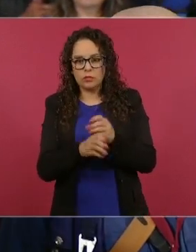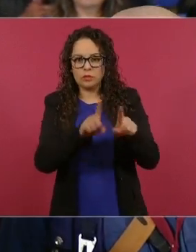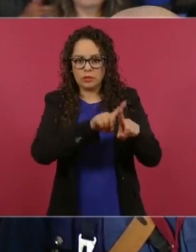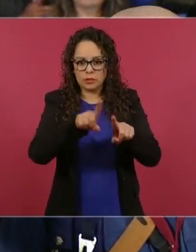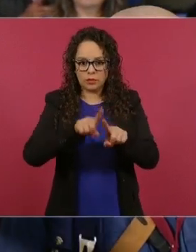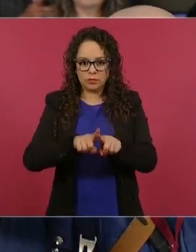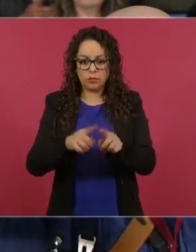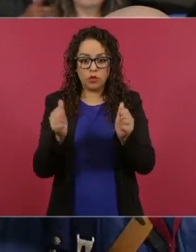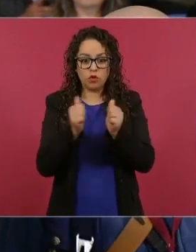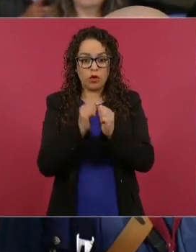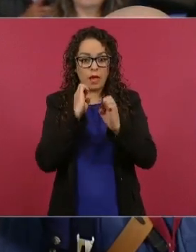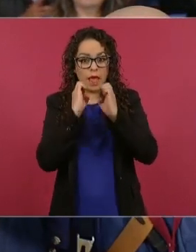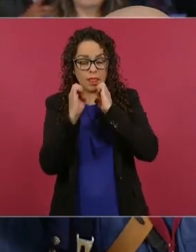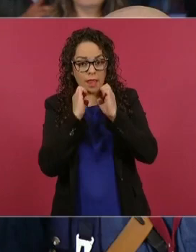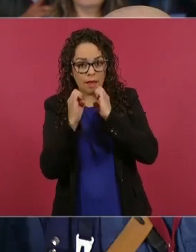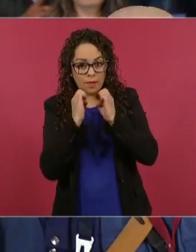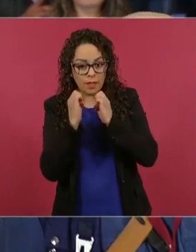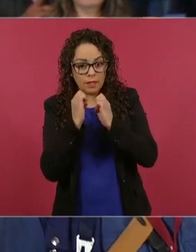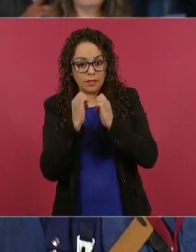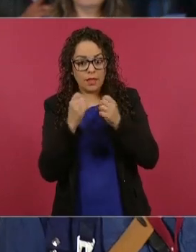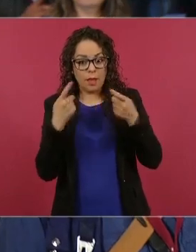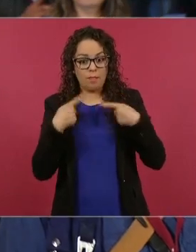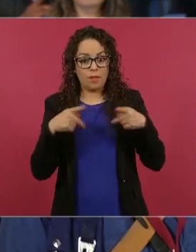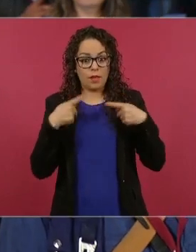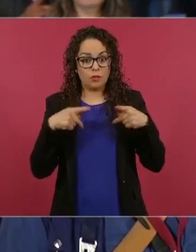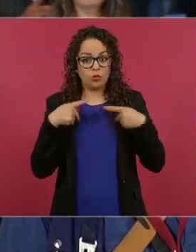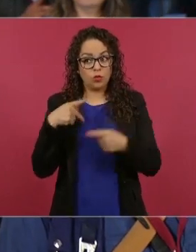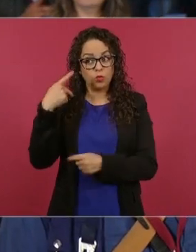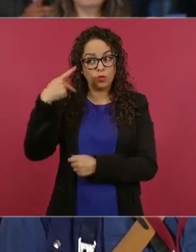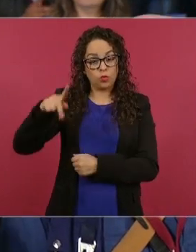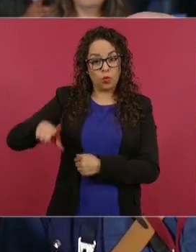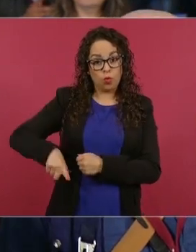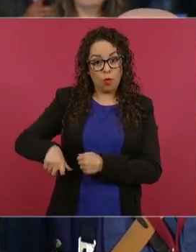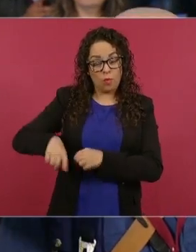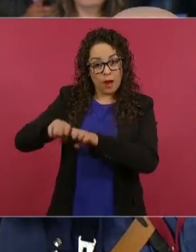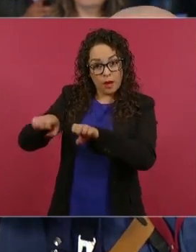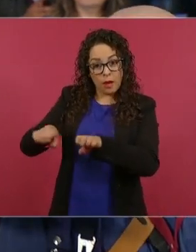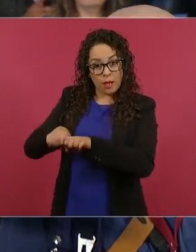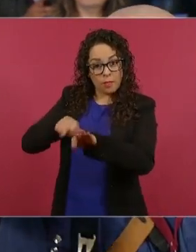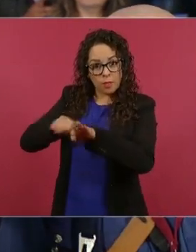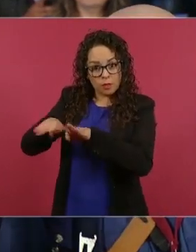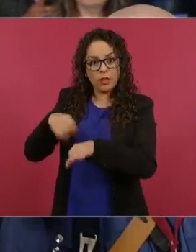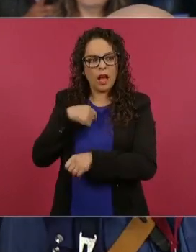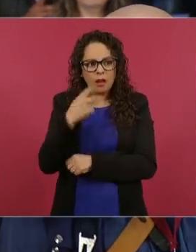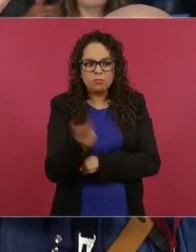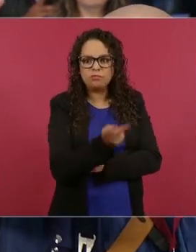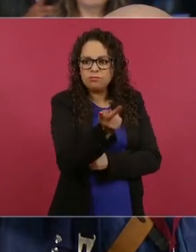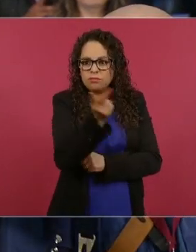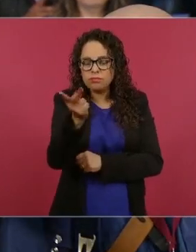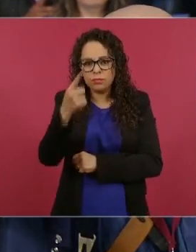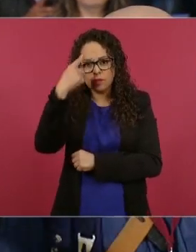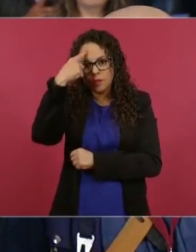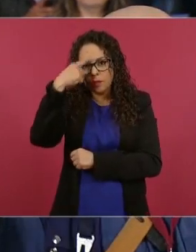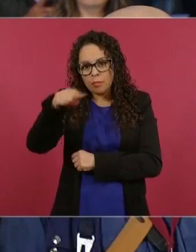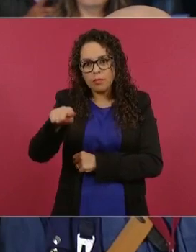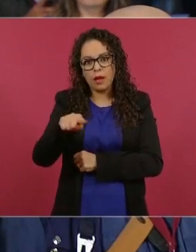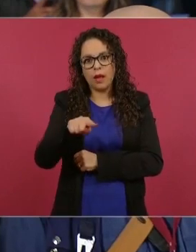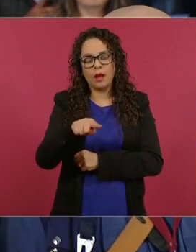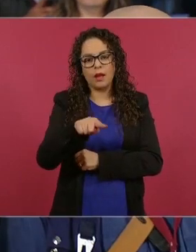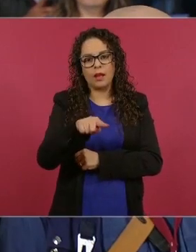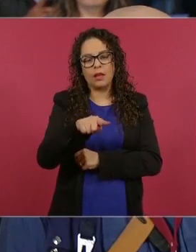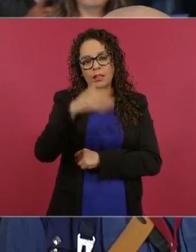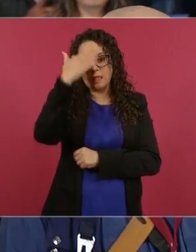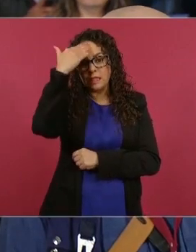entrevistas el testimonio de muchos colaboradores de su gobierno para tratar de tener una visión completa de su